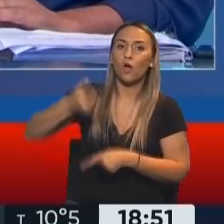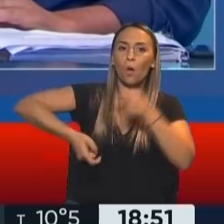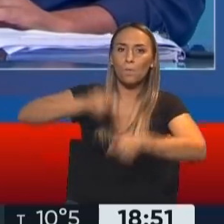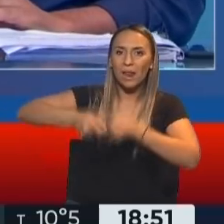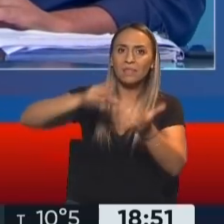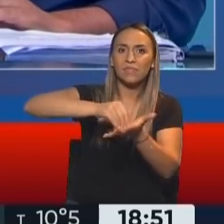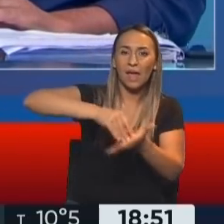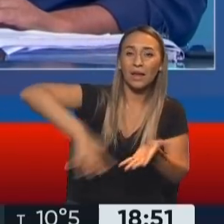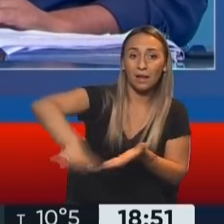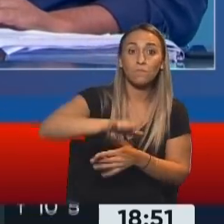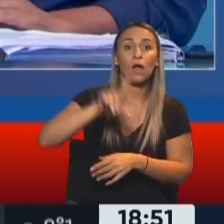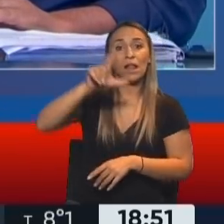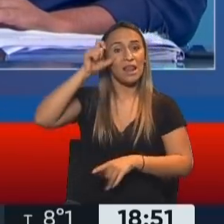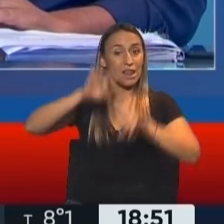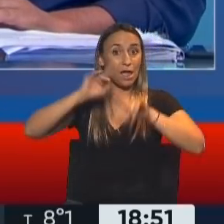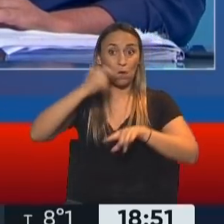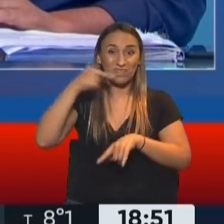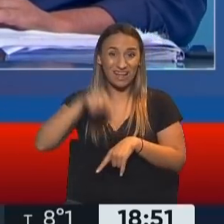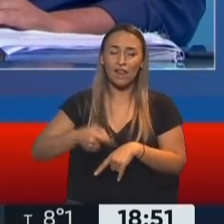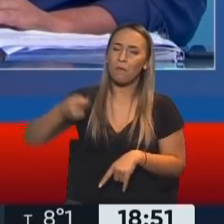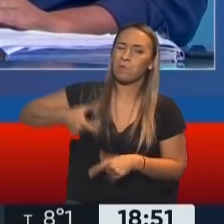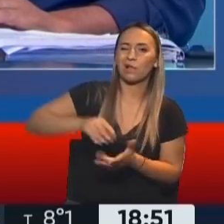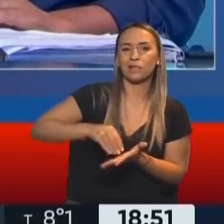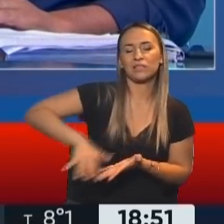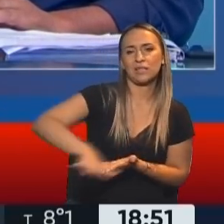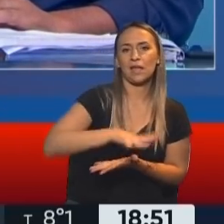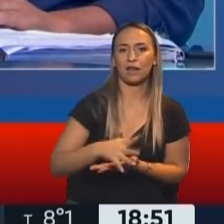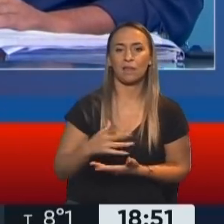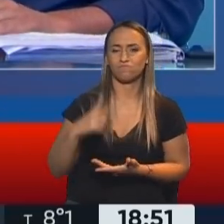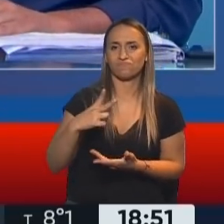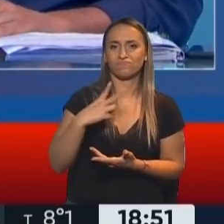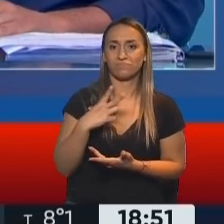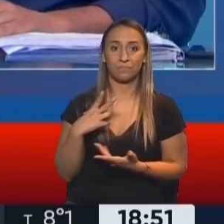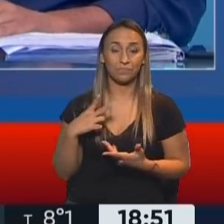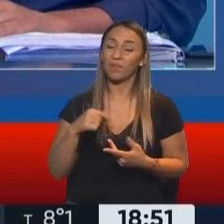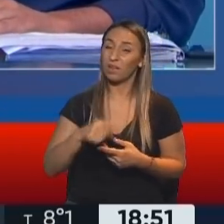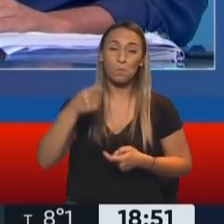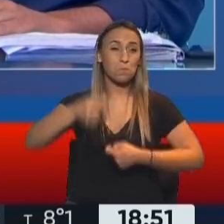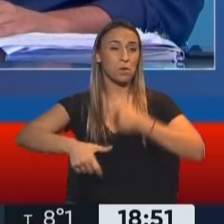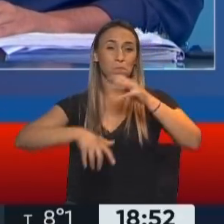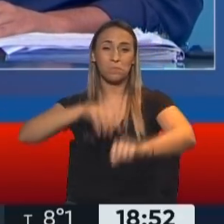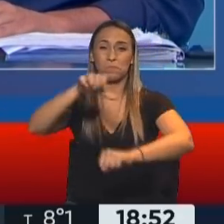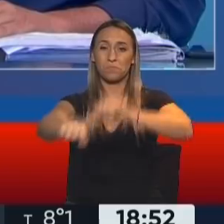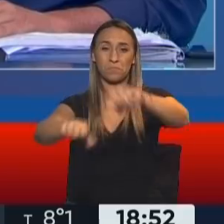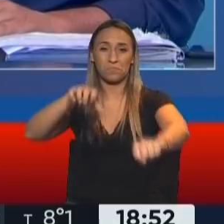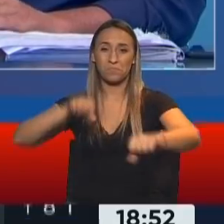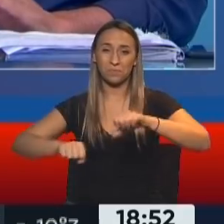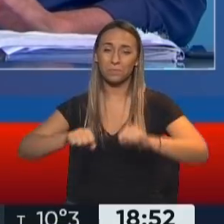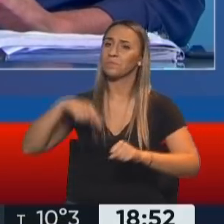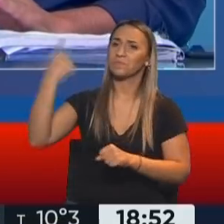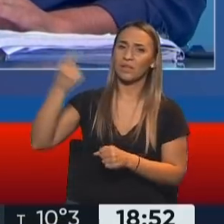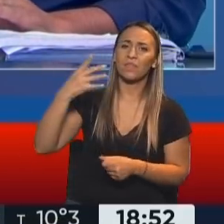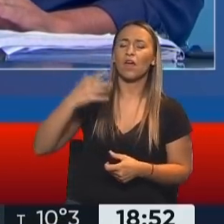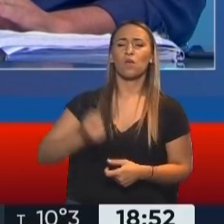Lewis es un latifundista. El latifundio es el origen de muchos de los males de la República Argentina. Es una rémara feudal. El